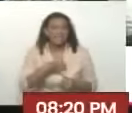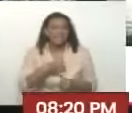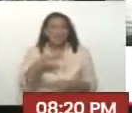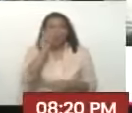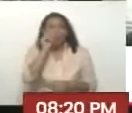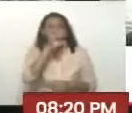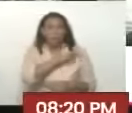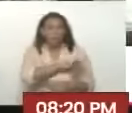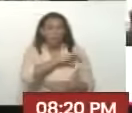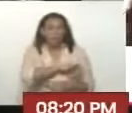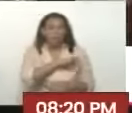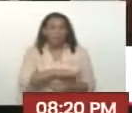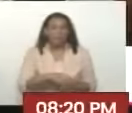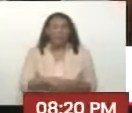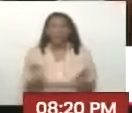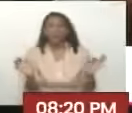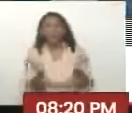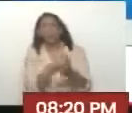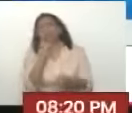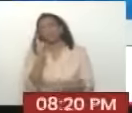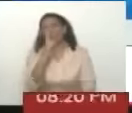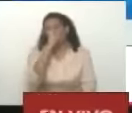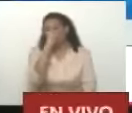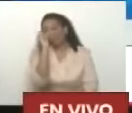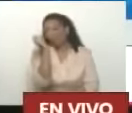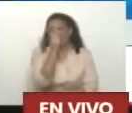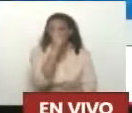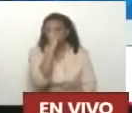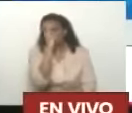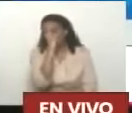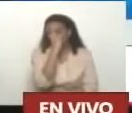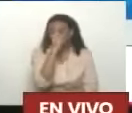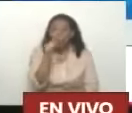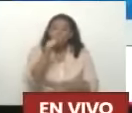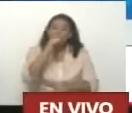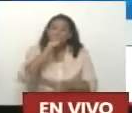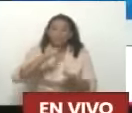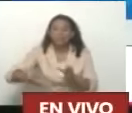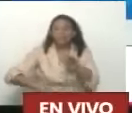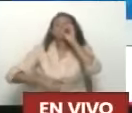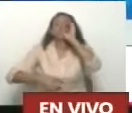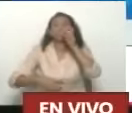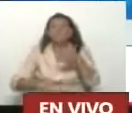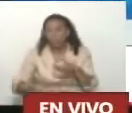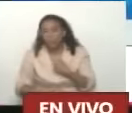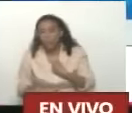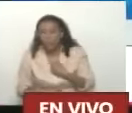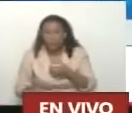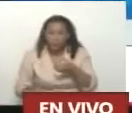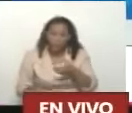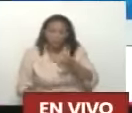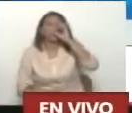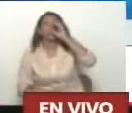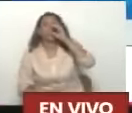No somos nada Se lo sabe Este es un borrachito Que